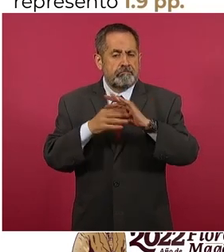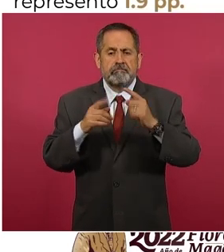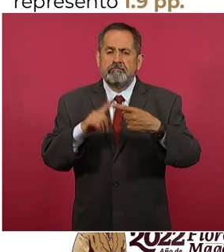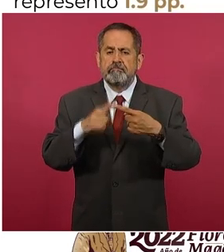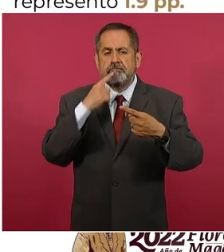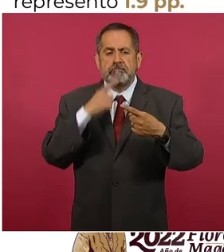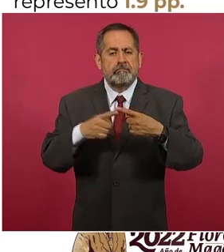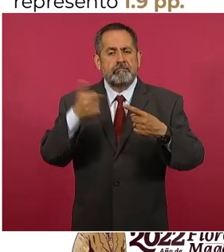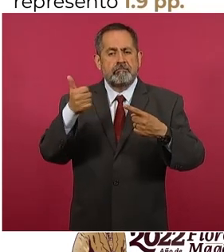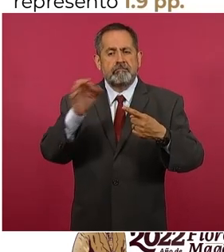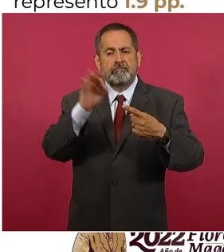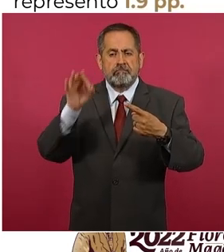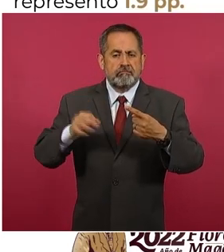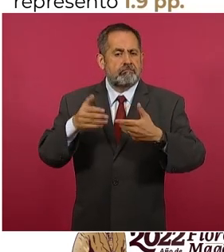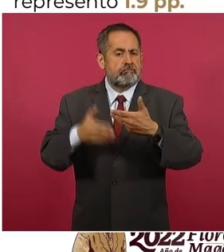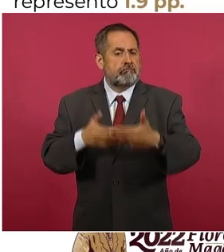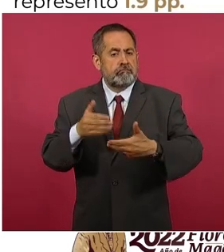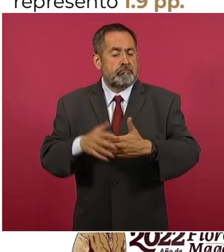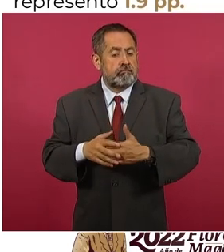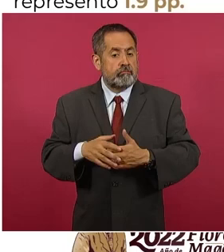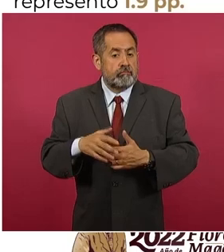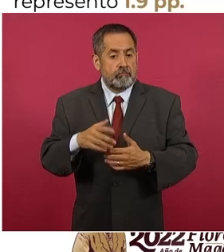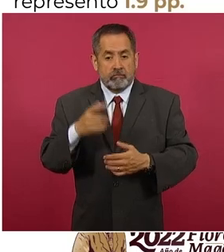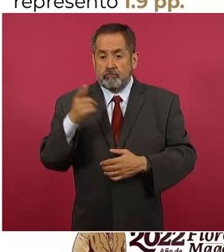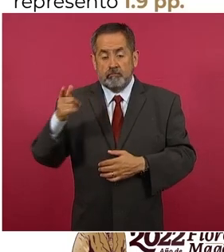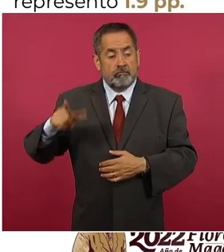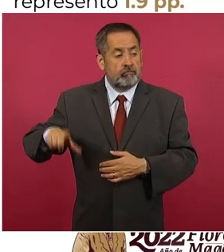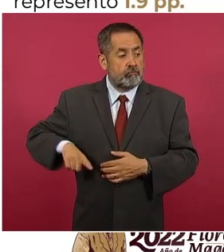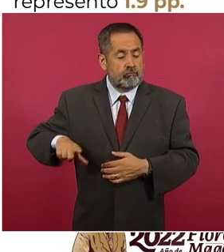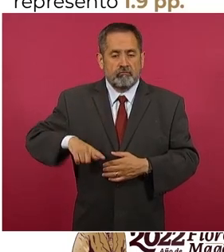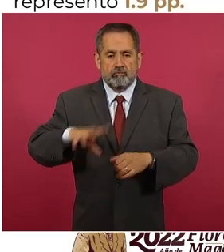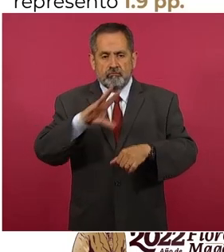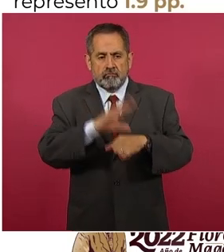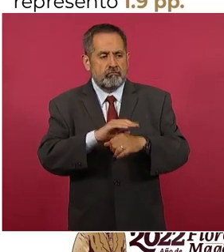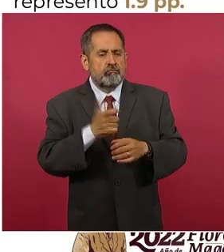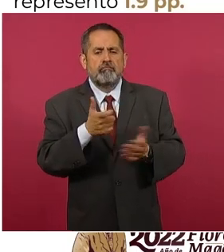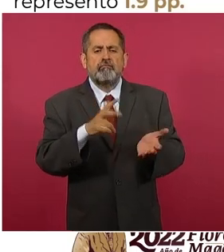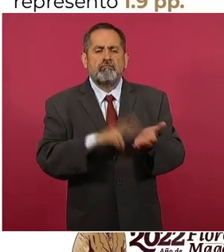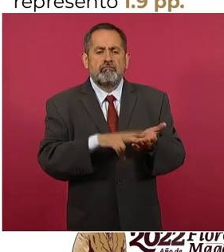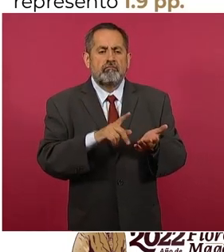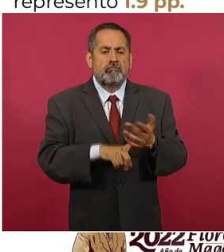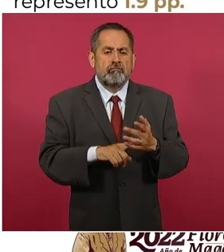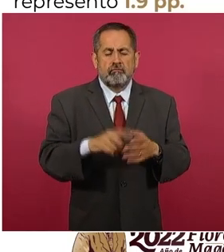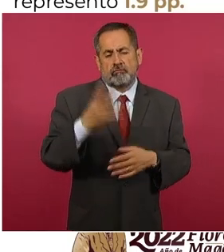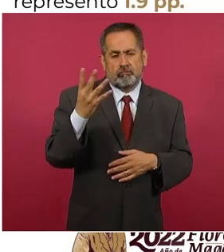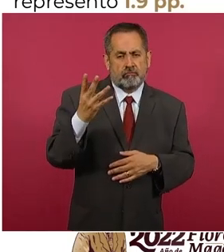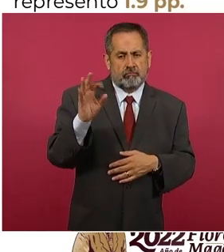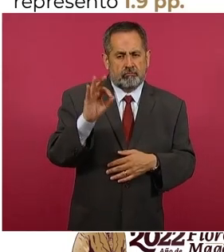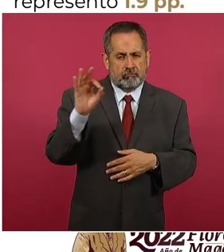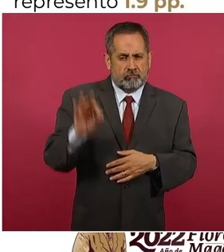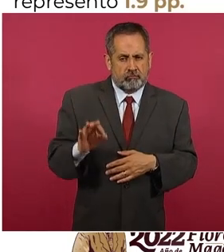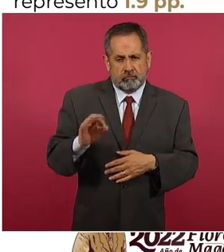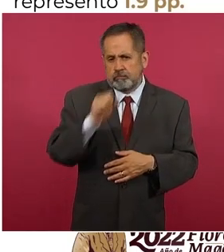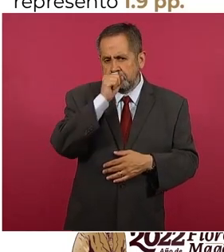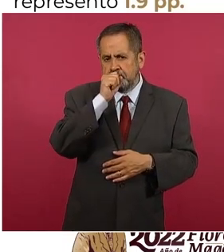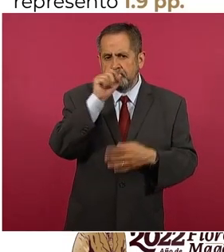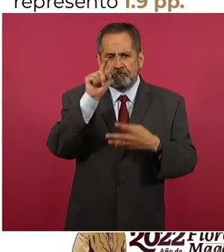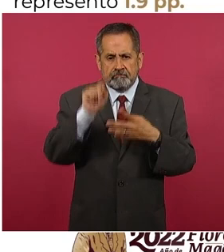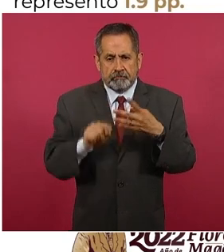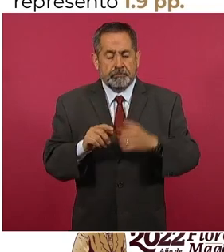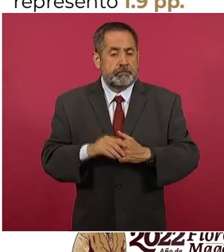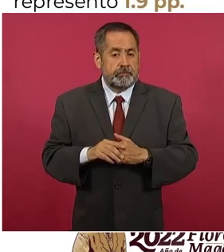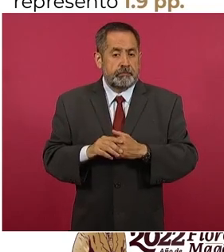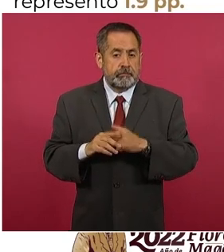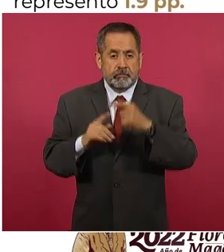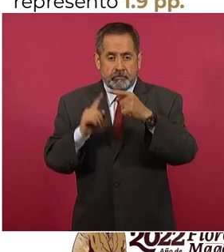del índice, las tarifas autorizadas por el gobierno representan 4 por ciento del índice, La